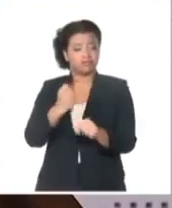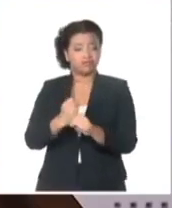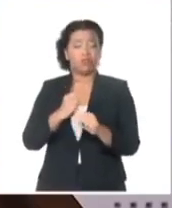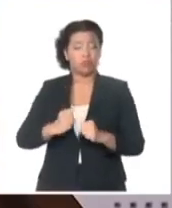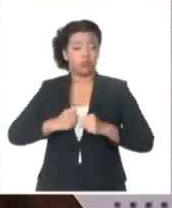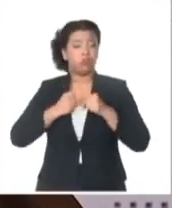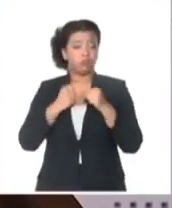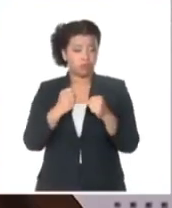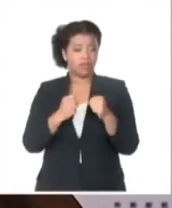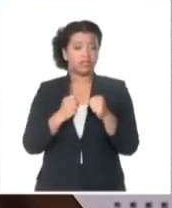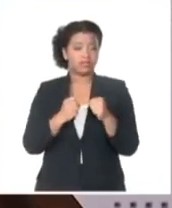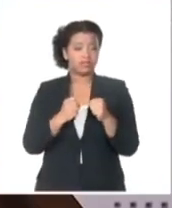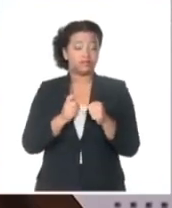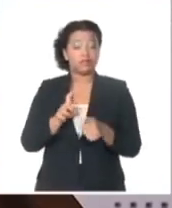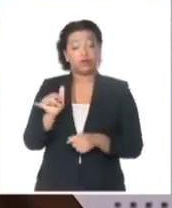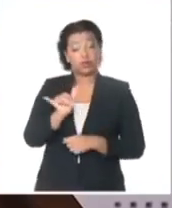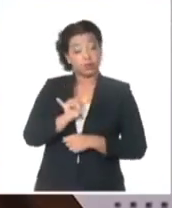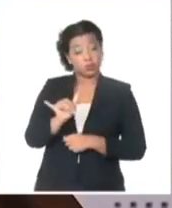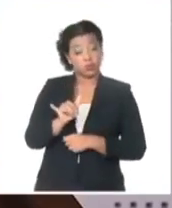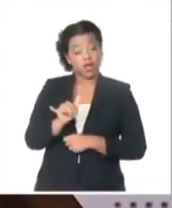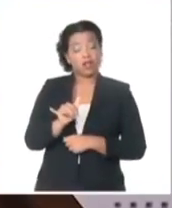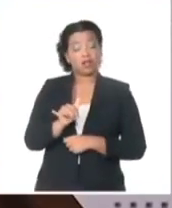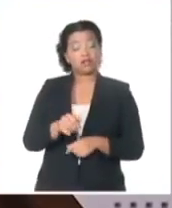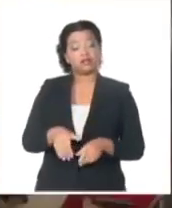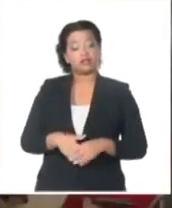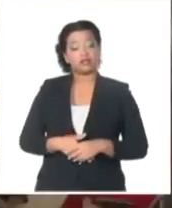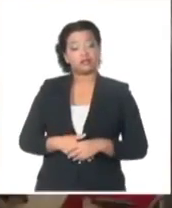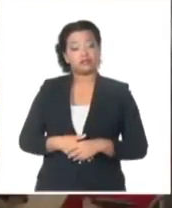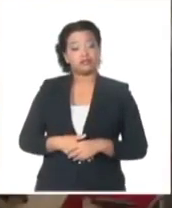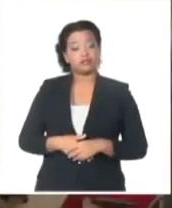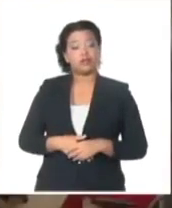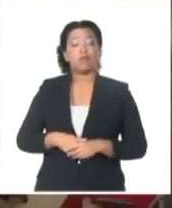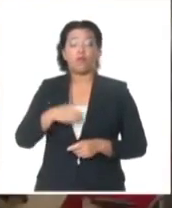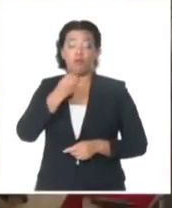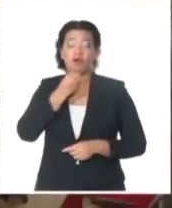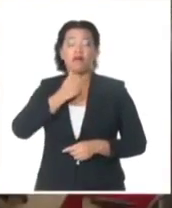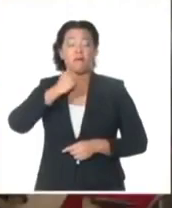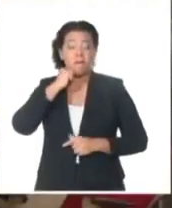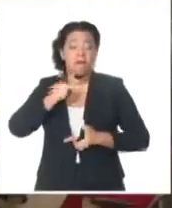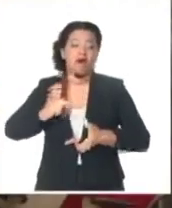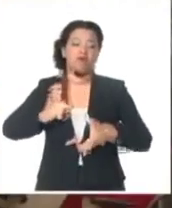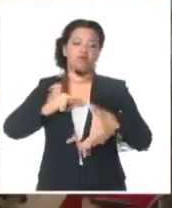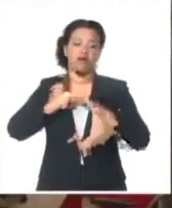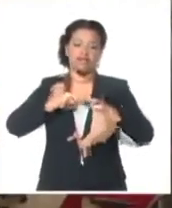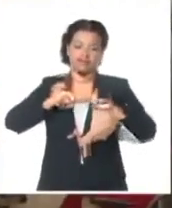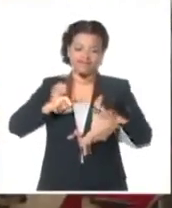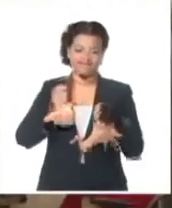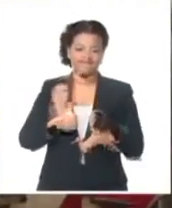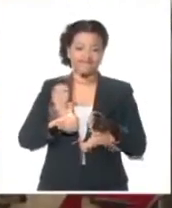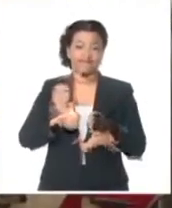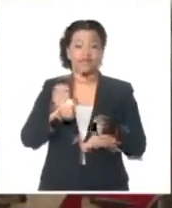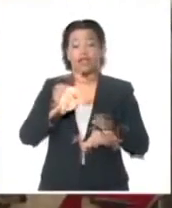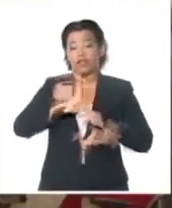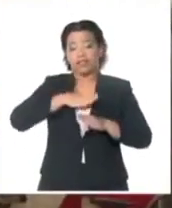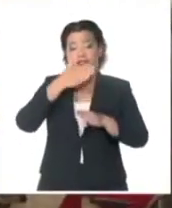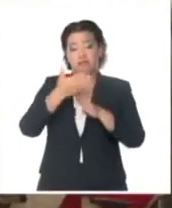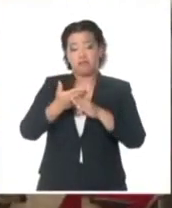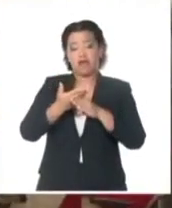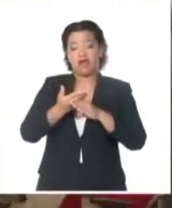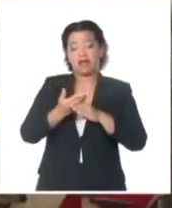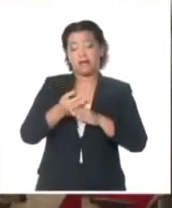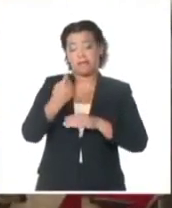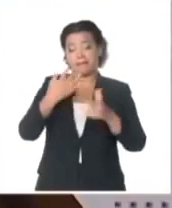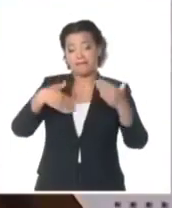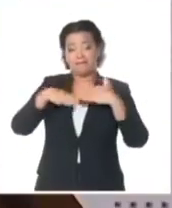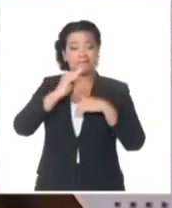En otro momento, Manuel Marrero Cruz enfatizó